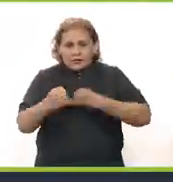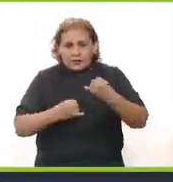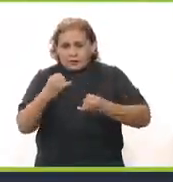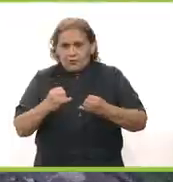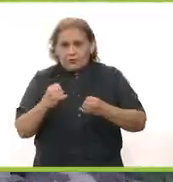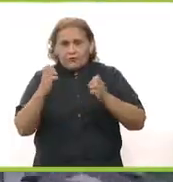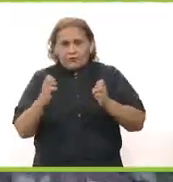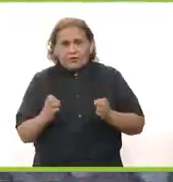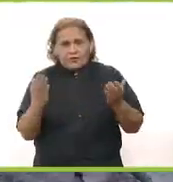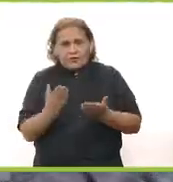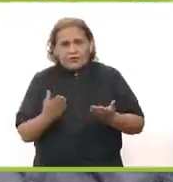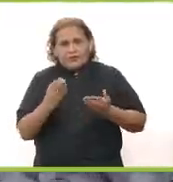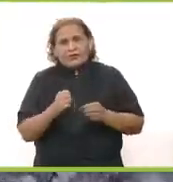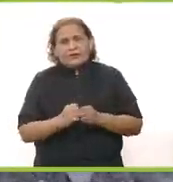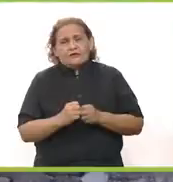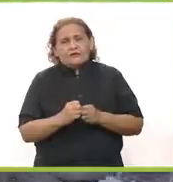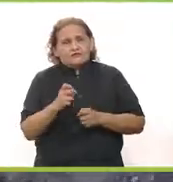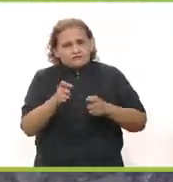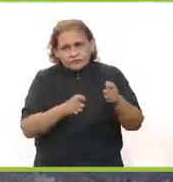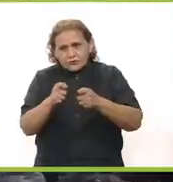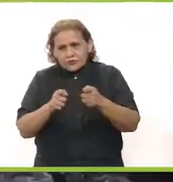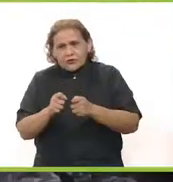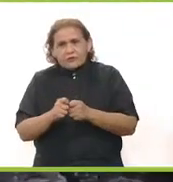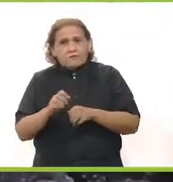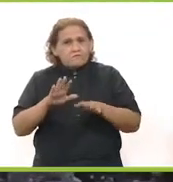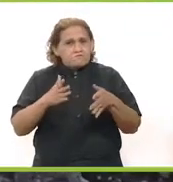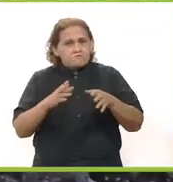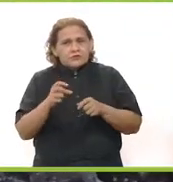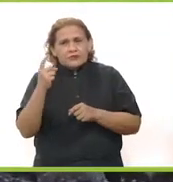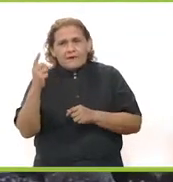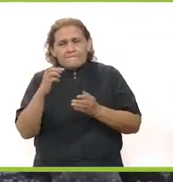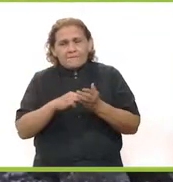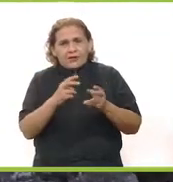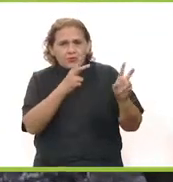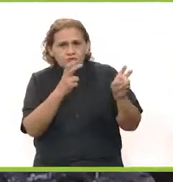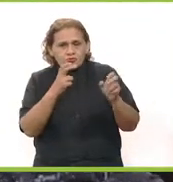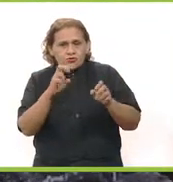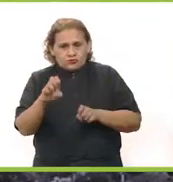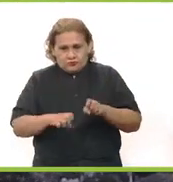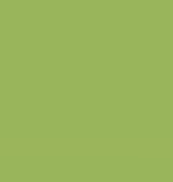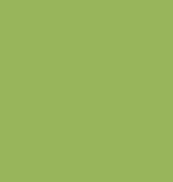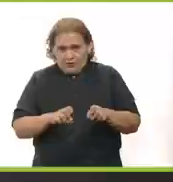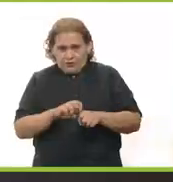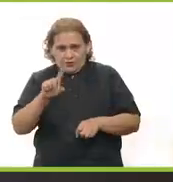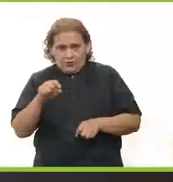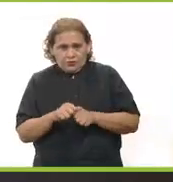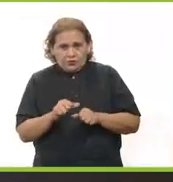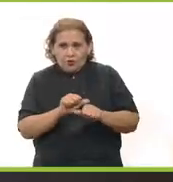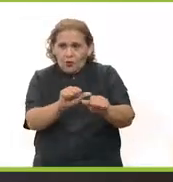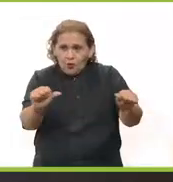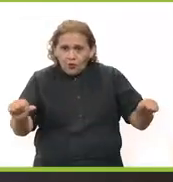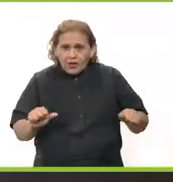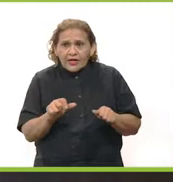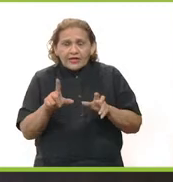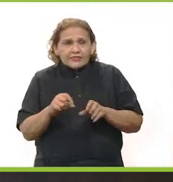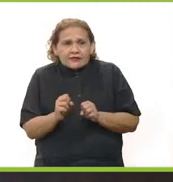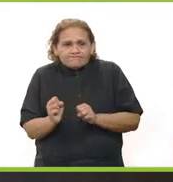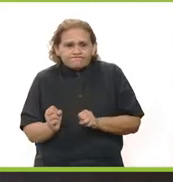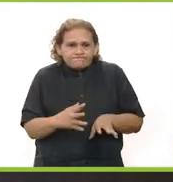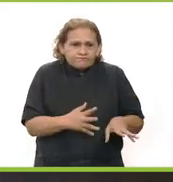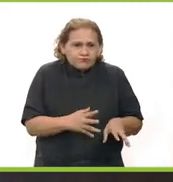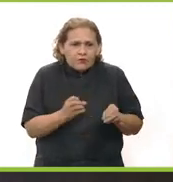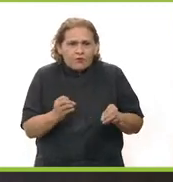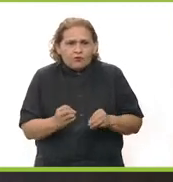haber áreas de juegos, se van a estar generando en este proyecto más de 1.200 empleos entre directos e indirectos. Y bueno, la verdad es que hoy una zona que está